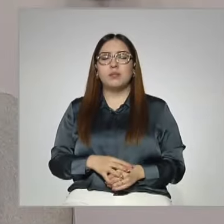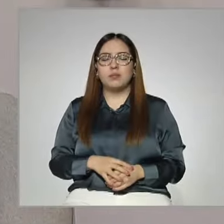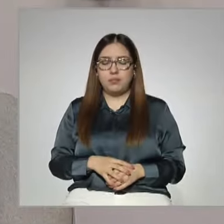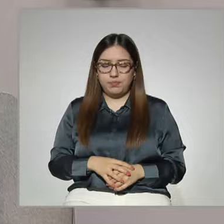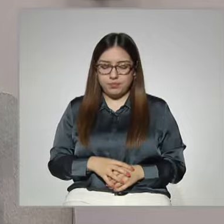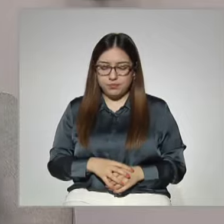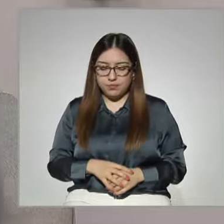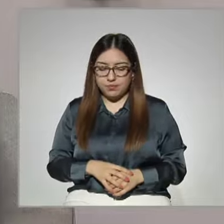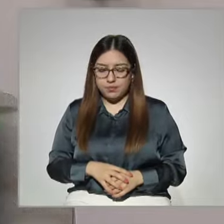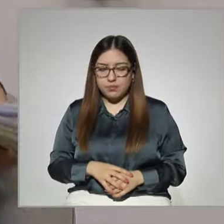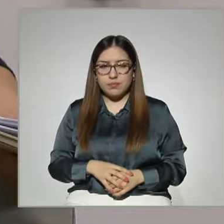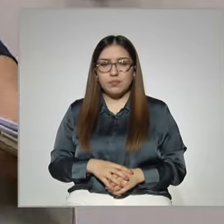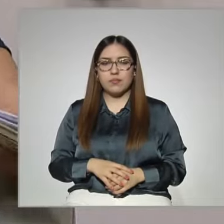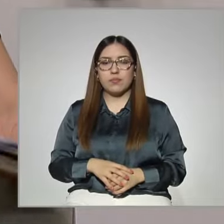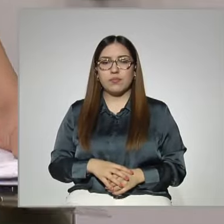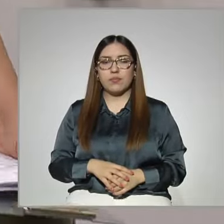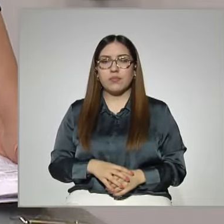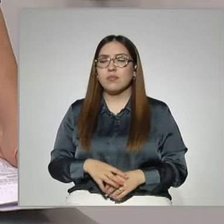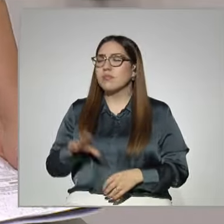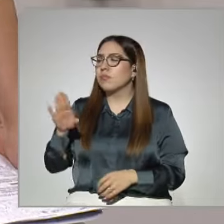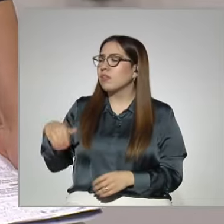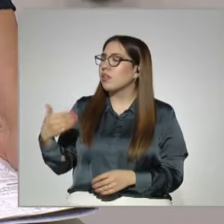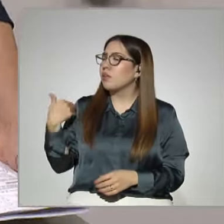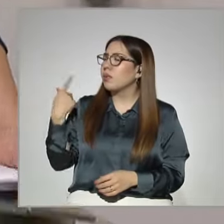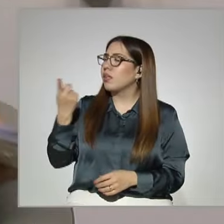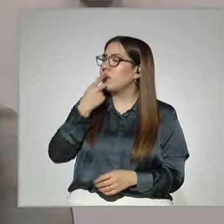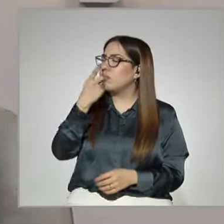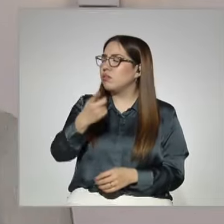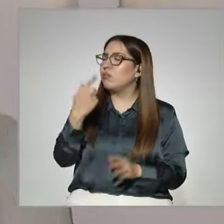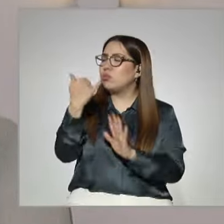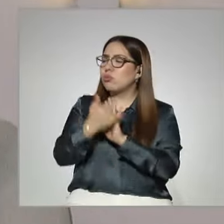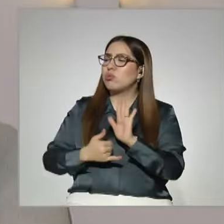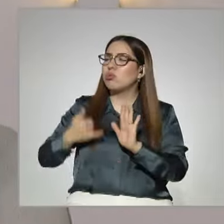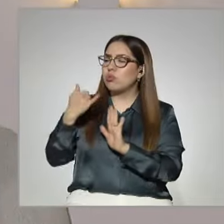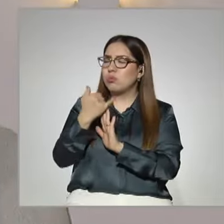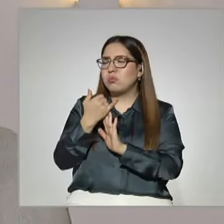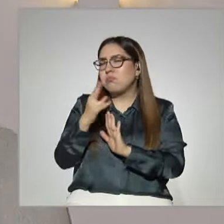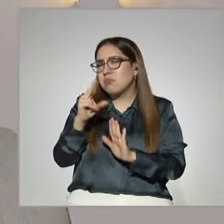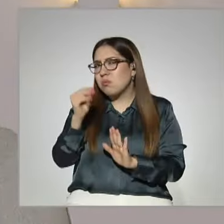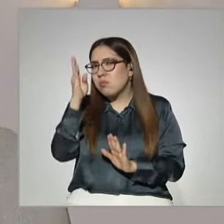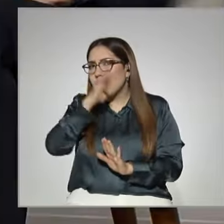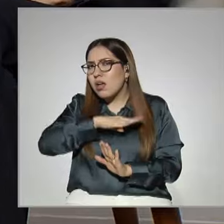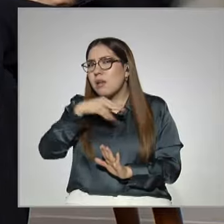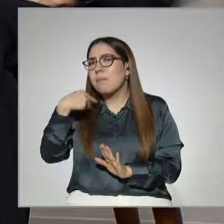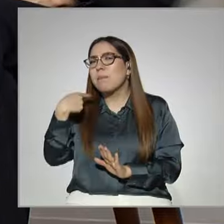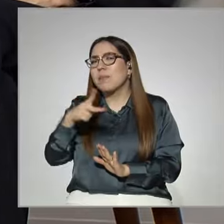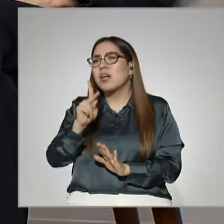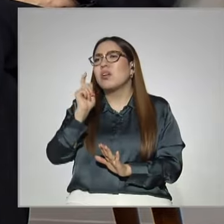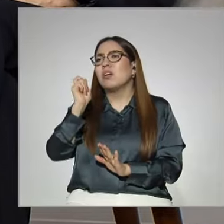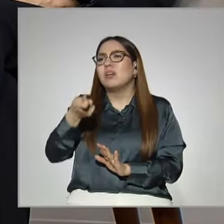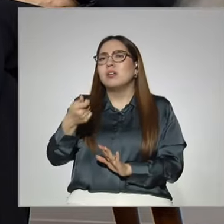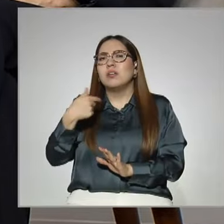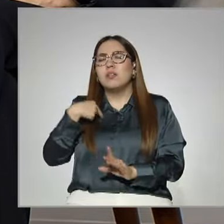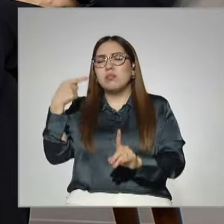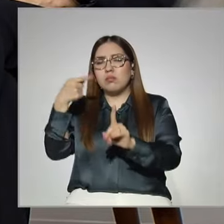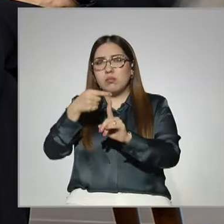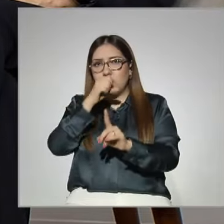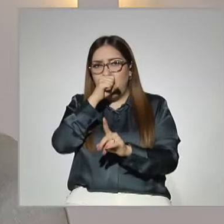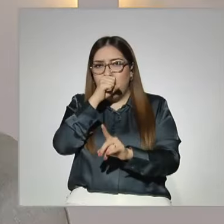mencionabas a los youtubers, pues no está mal ser youtuber, pero también hay que saber qué tipo de youtuber quieres ser, sobre qué te quieres especializar,